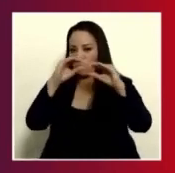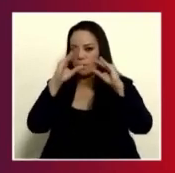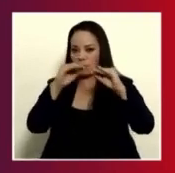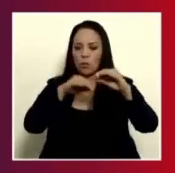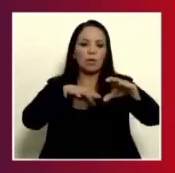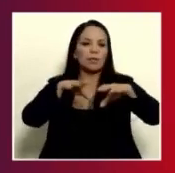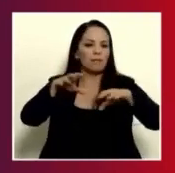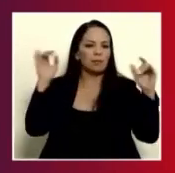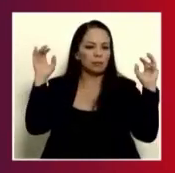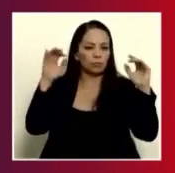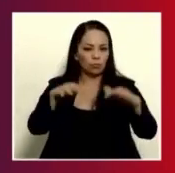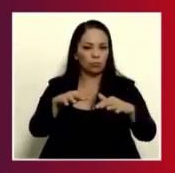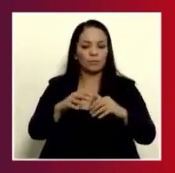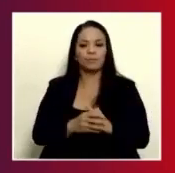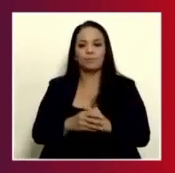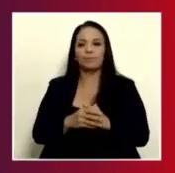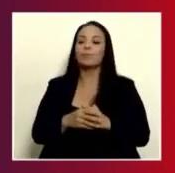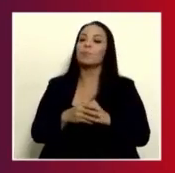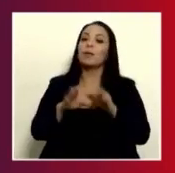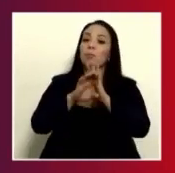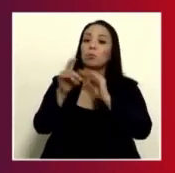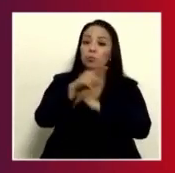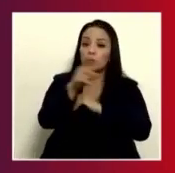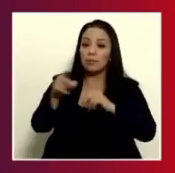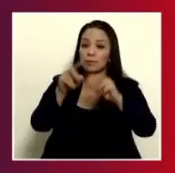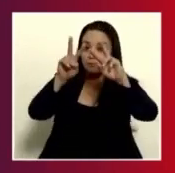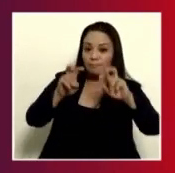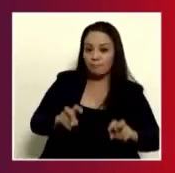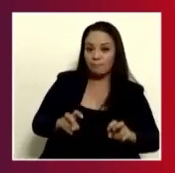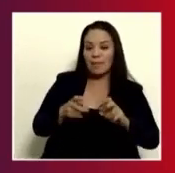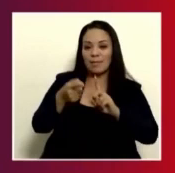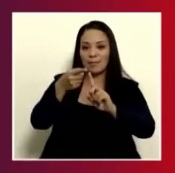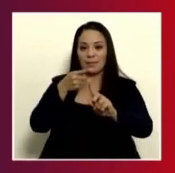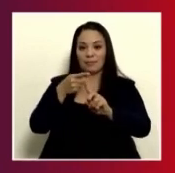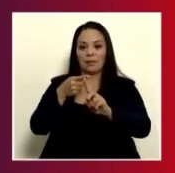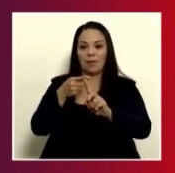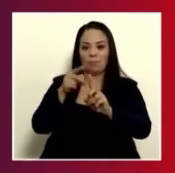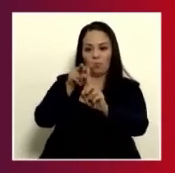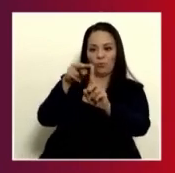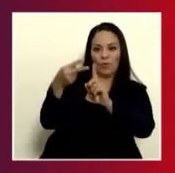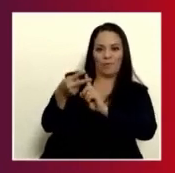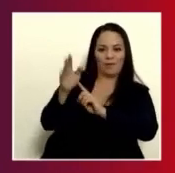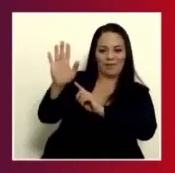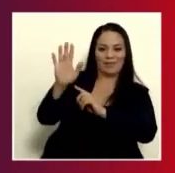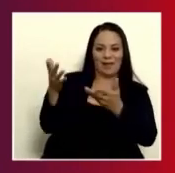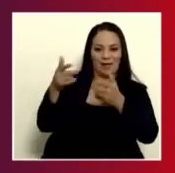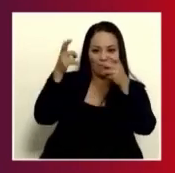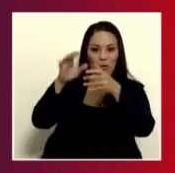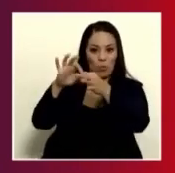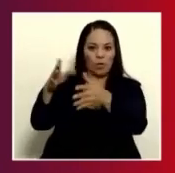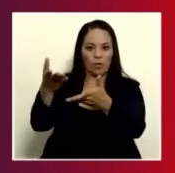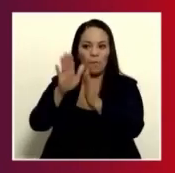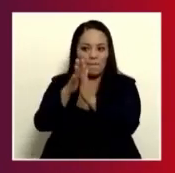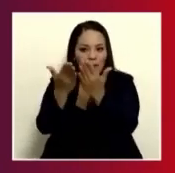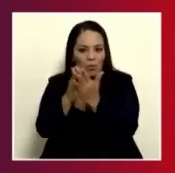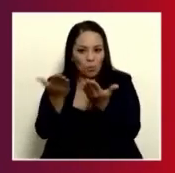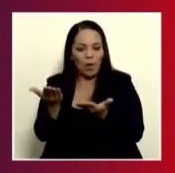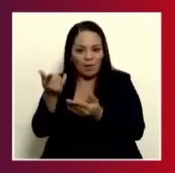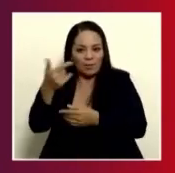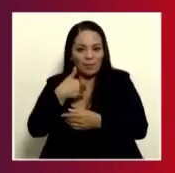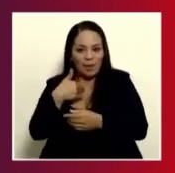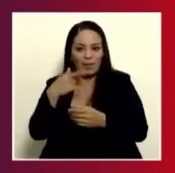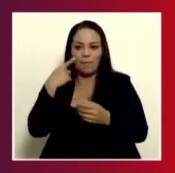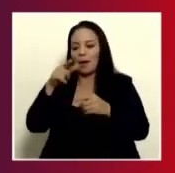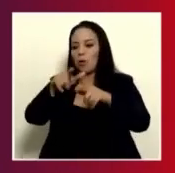eventos especiales. Si usted lo analiza desde el punto de vista del Reino Unido, con el manual de generación de viajes que ellos tienen para centros de